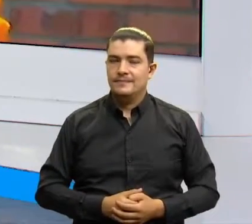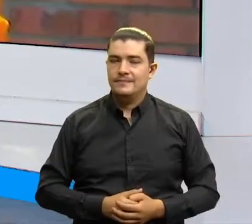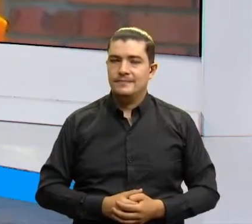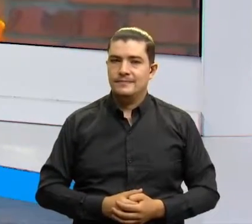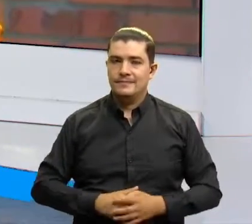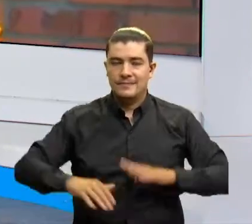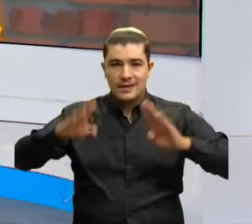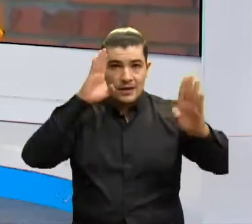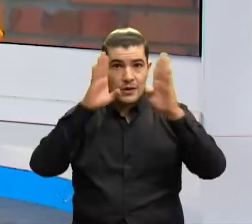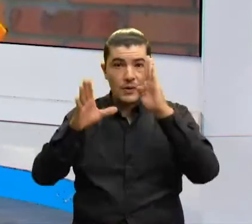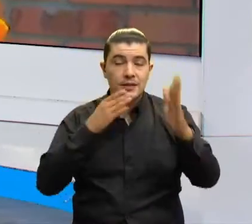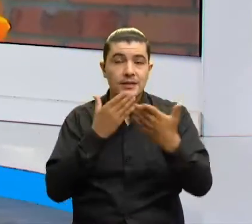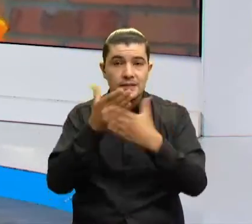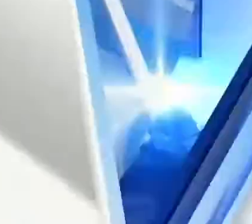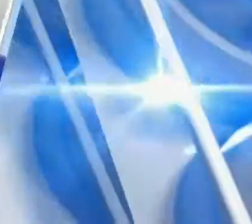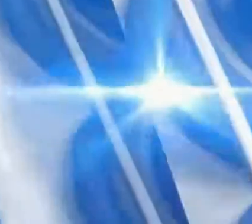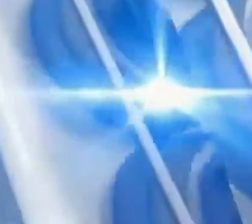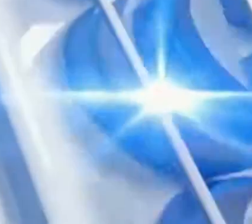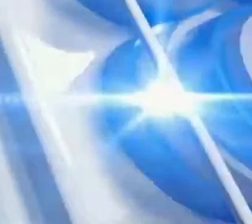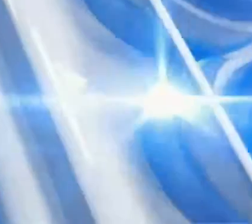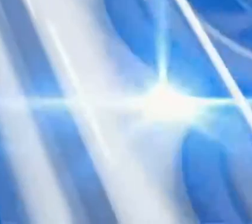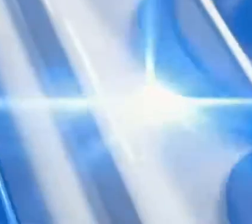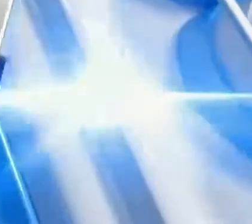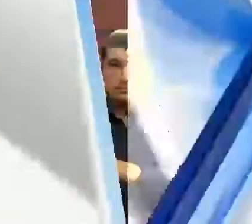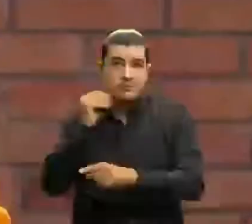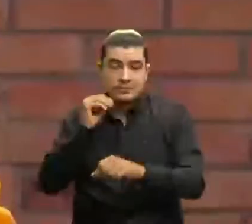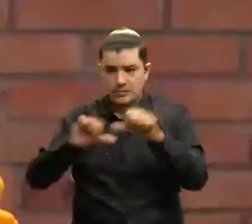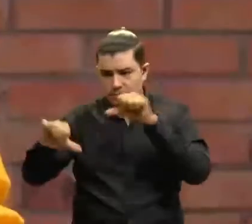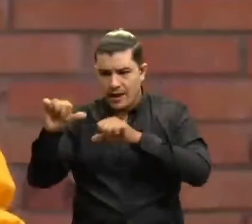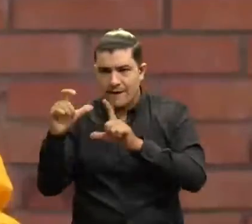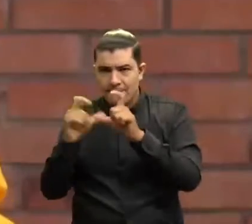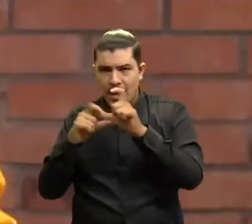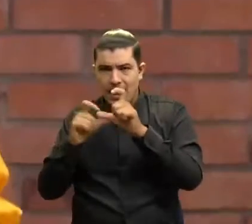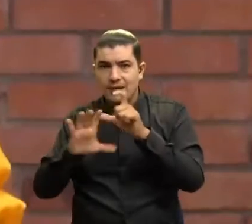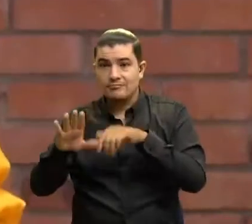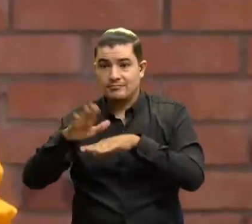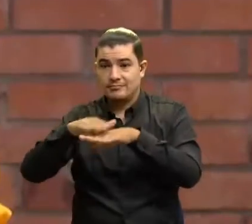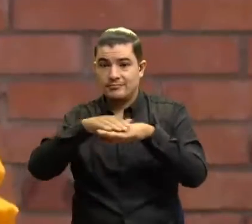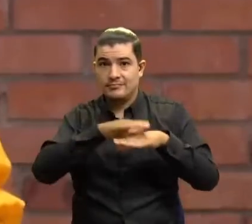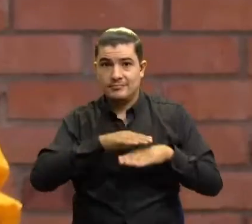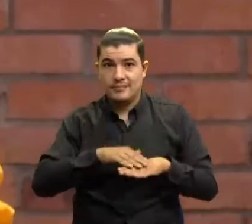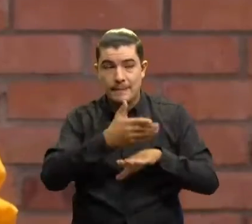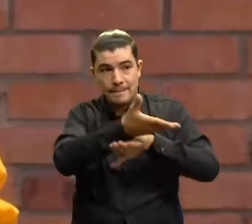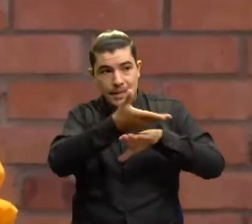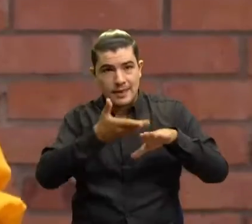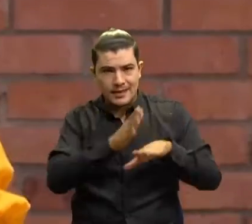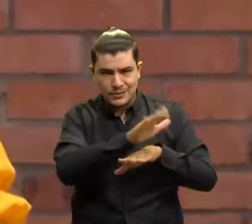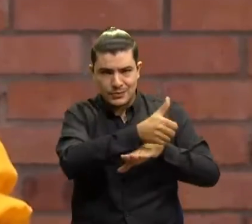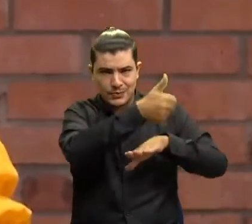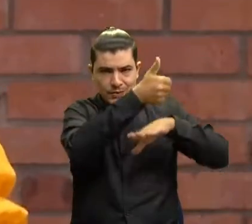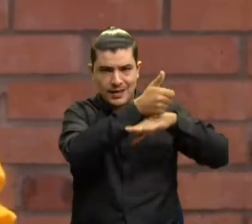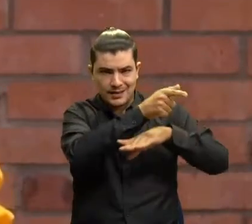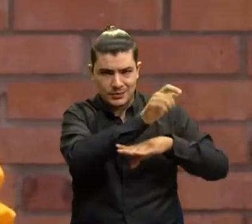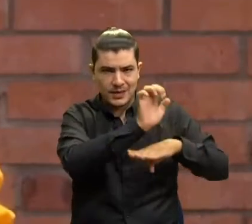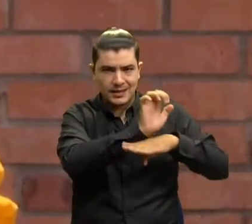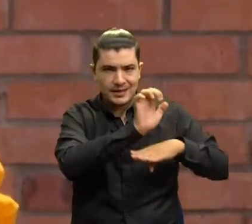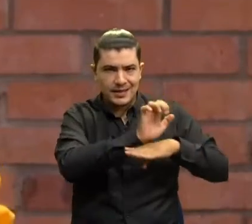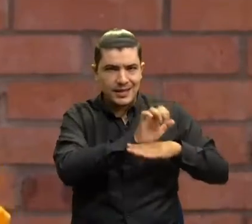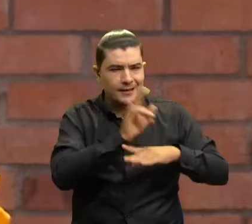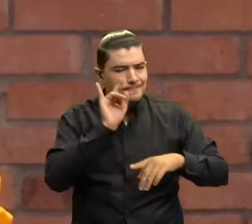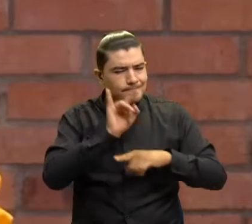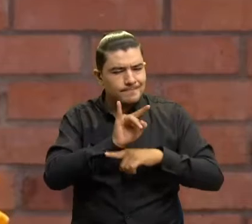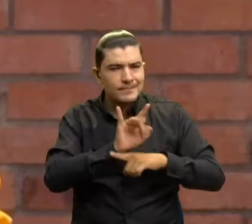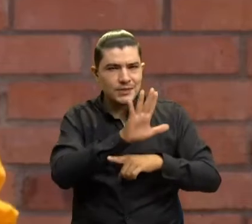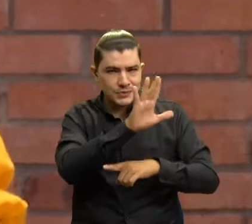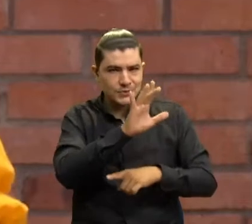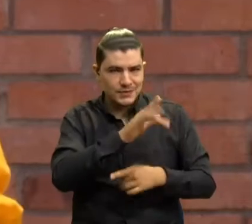Buenas tardes, Sergio. Pues lo que dice el laboratorio de Pfizer es que pronto pedirá la autorización ante los entes reguladores de salud en